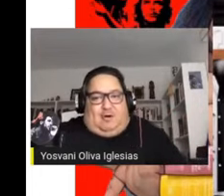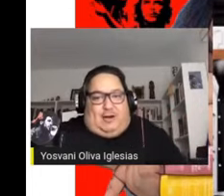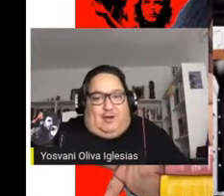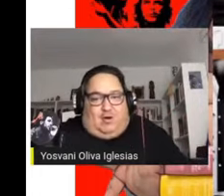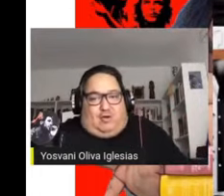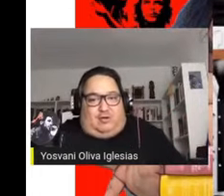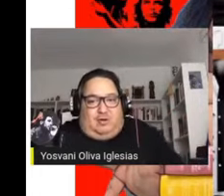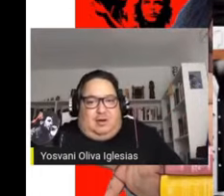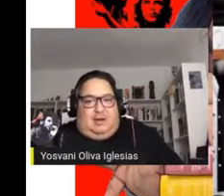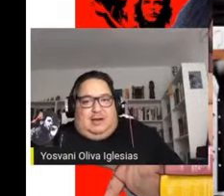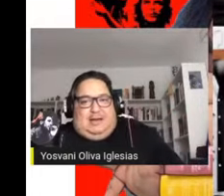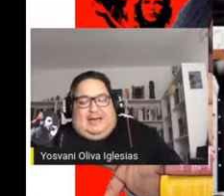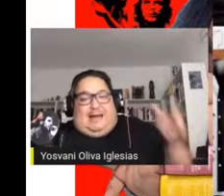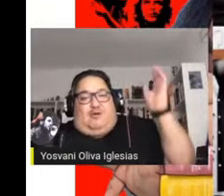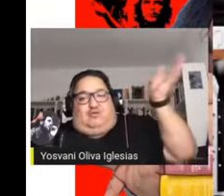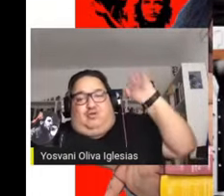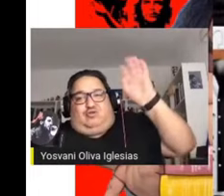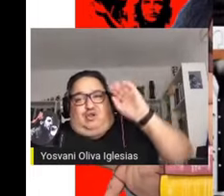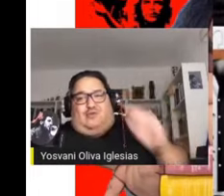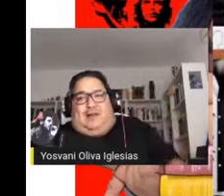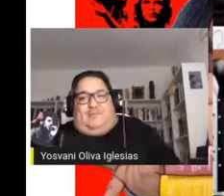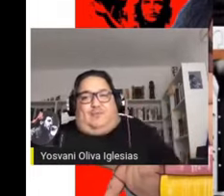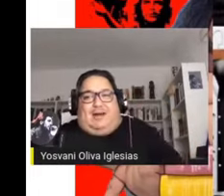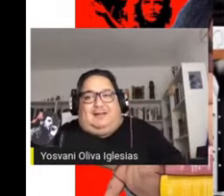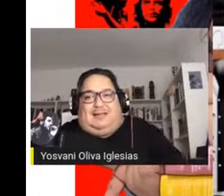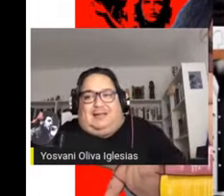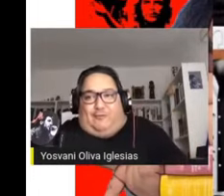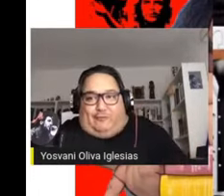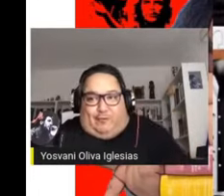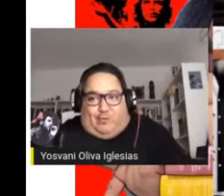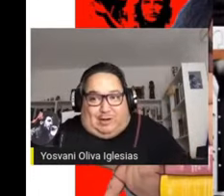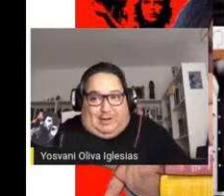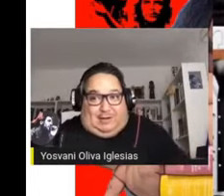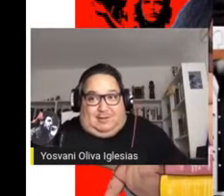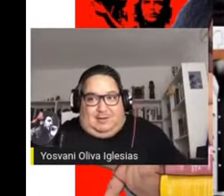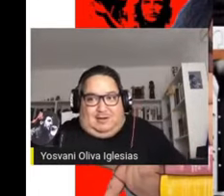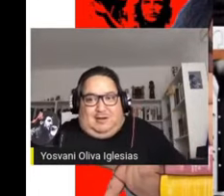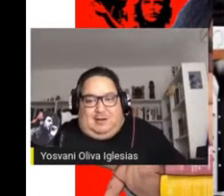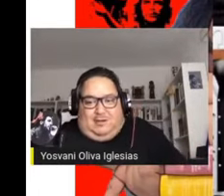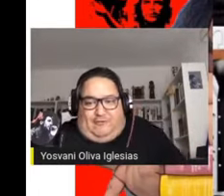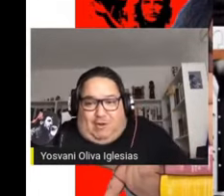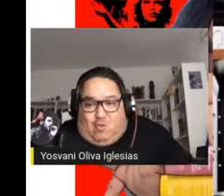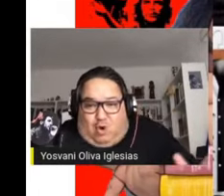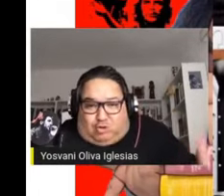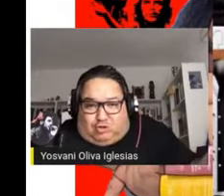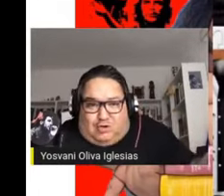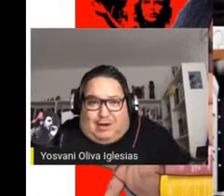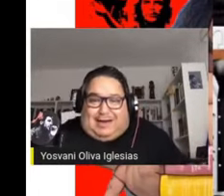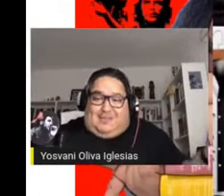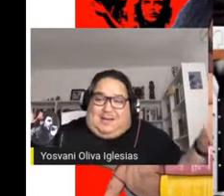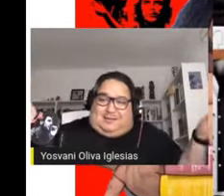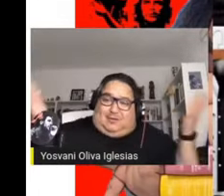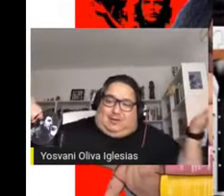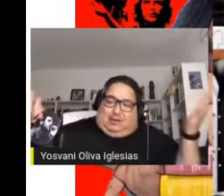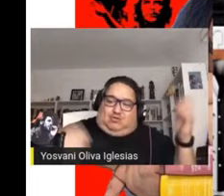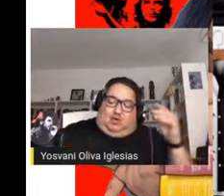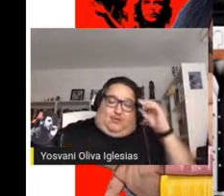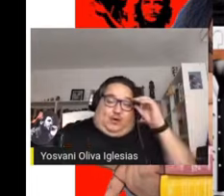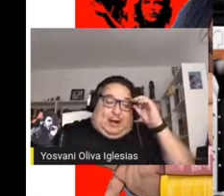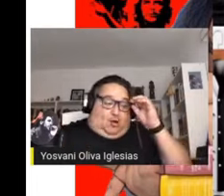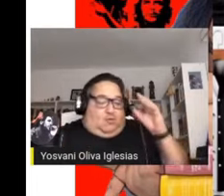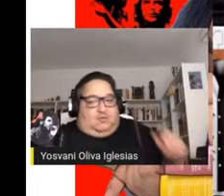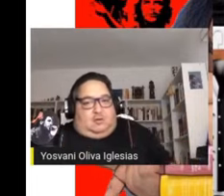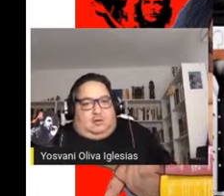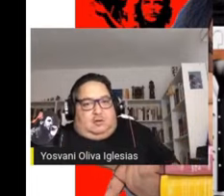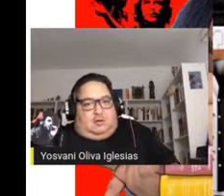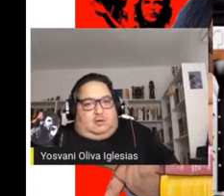parque de Nueva York y la construcción del puente de Brooklyn. Fabuloso, ¿no? La grandeza de los Estados